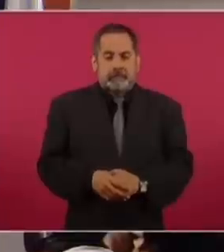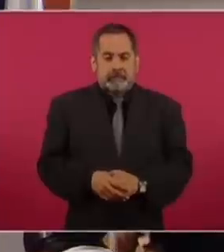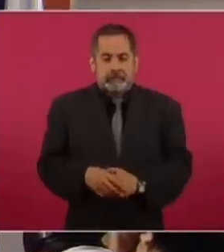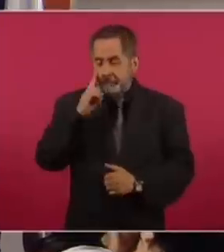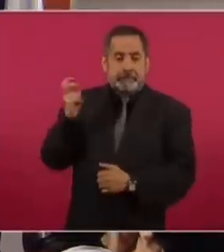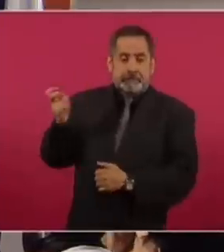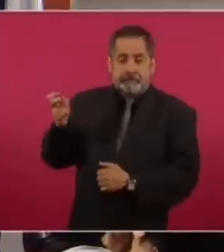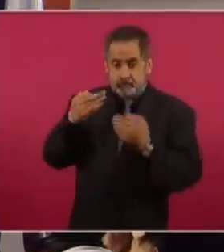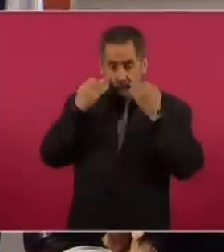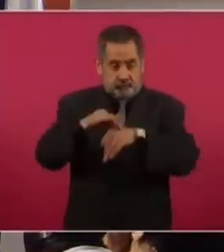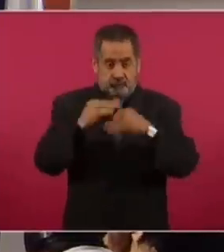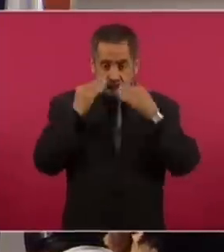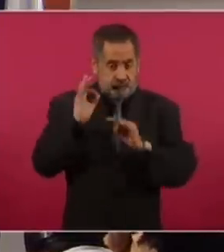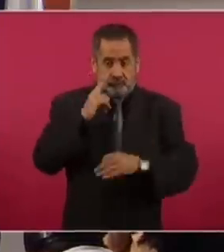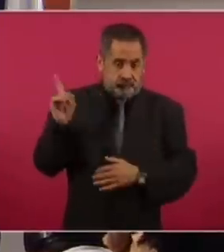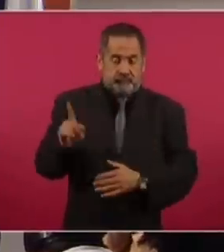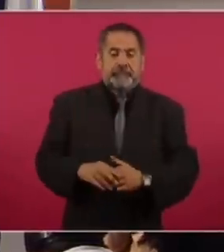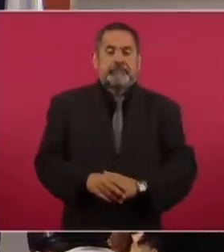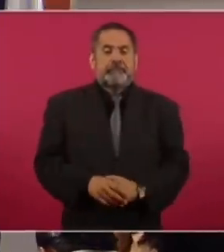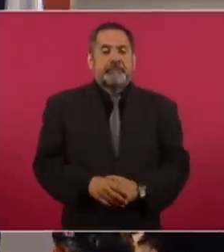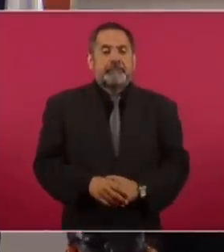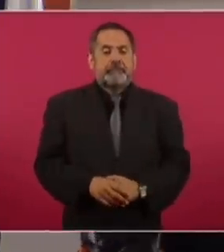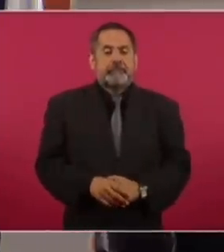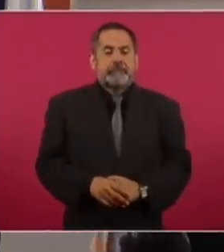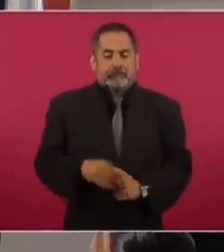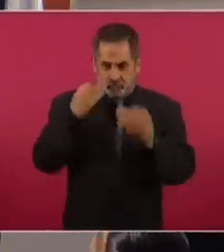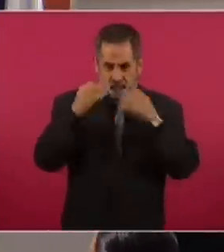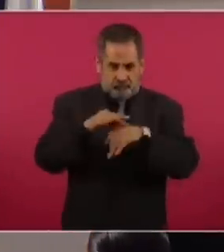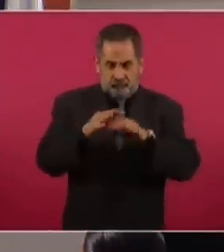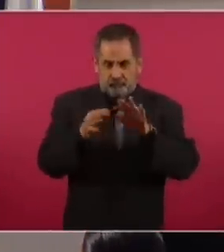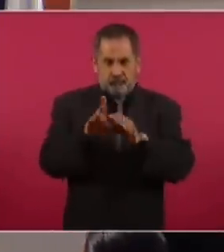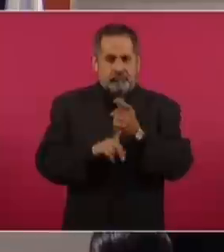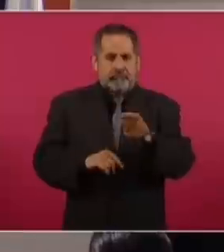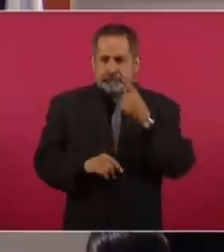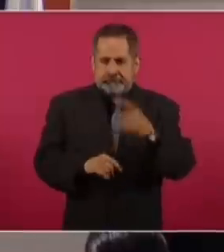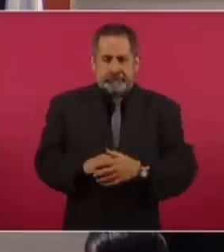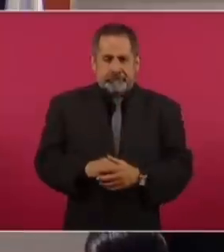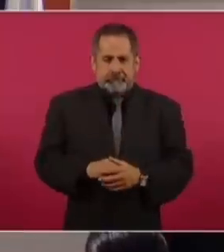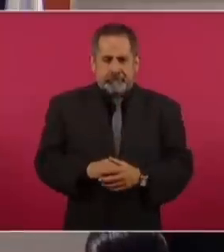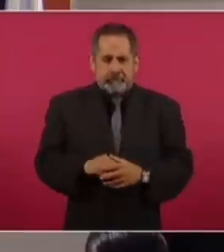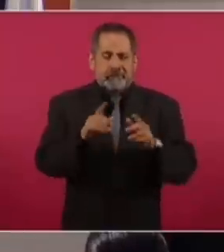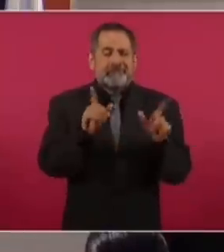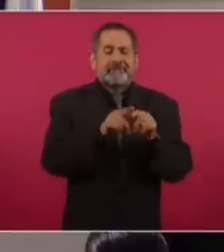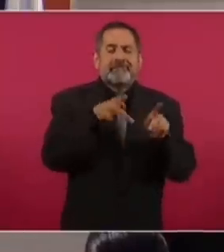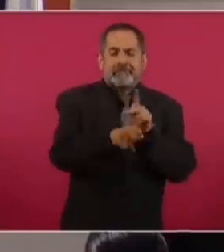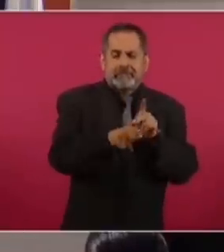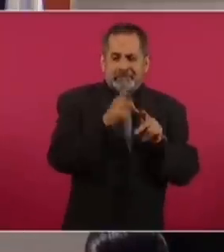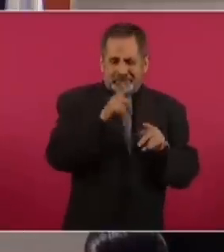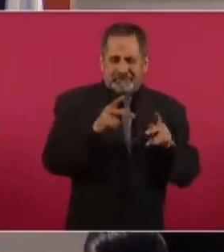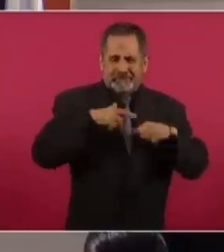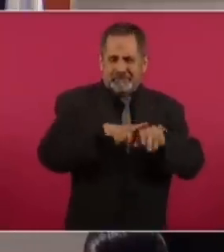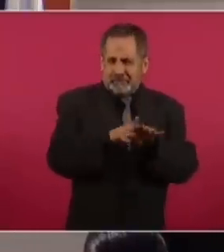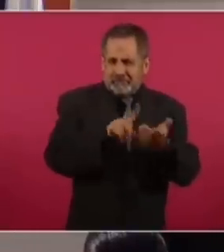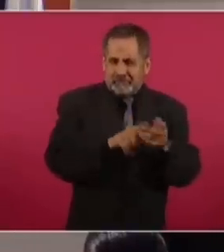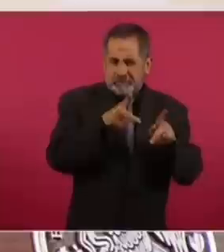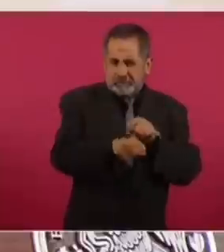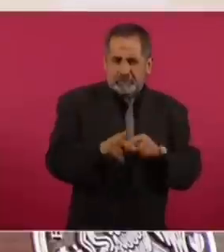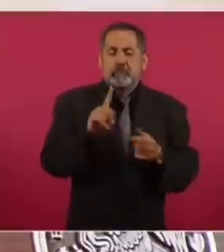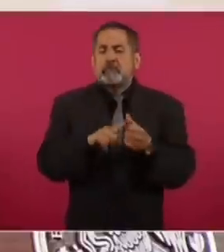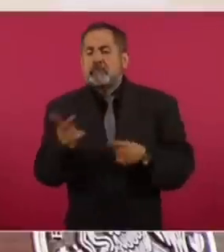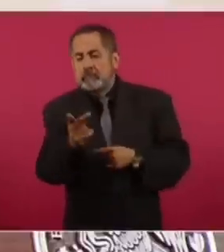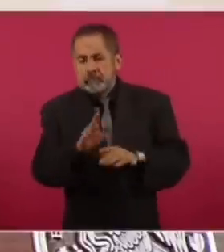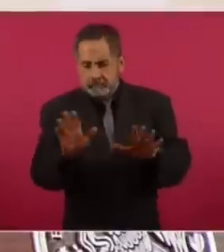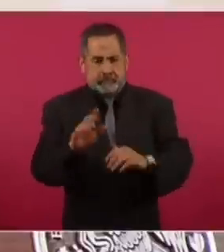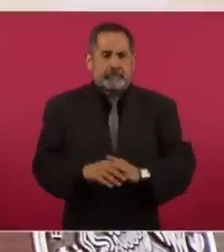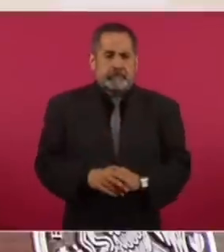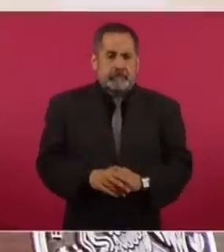Entonces, miren este testimonio que conste. Nada más hay un asunto ahí personal que lo quitan, pero a ver si puedo. Nada más la pregunta.